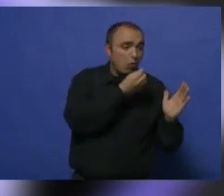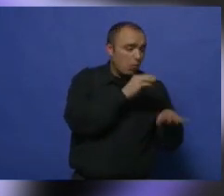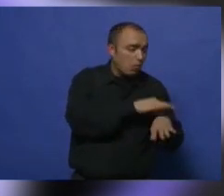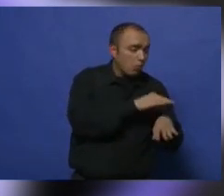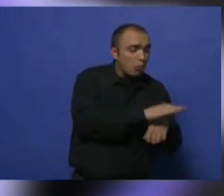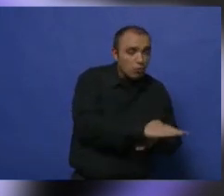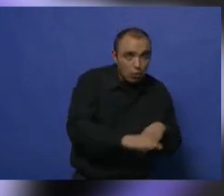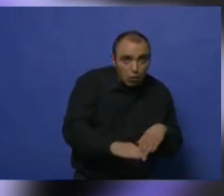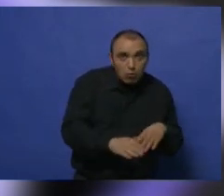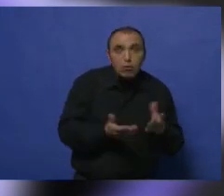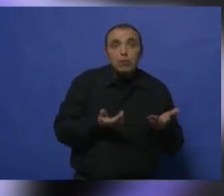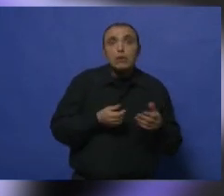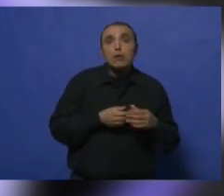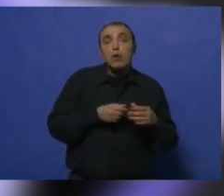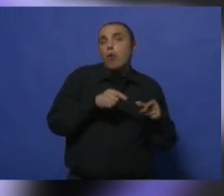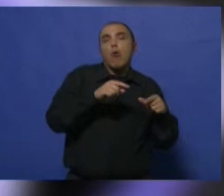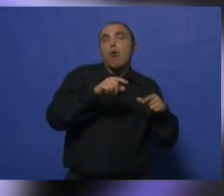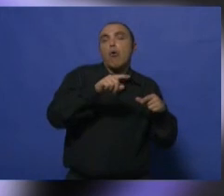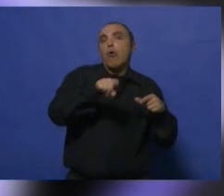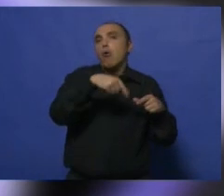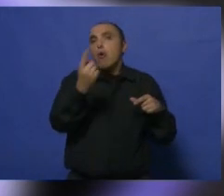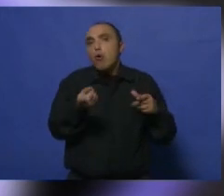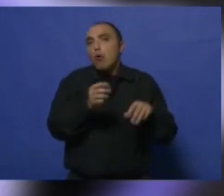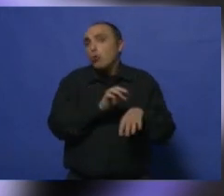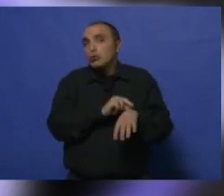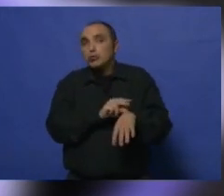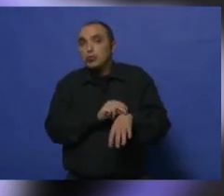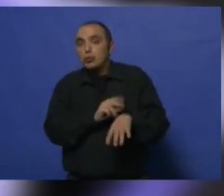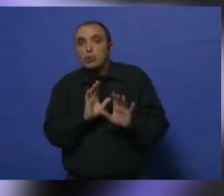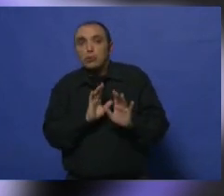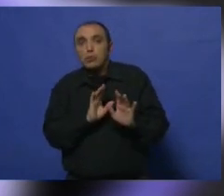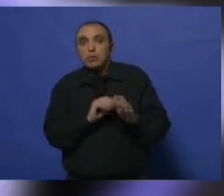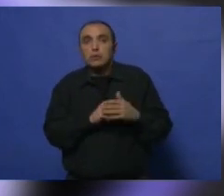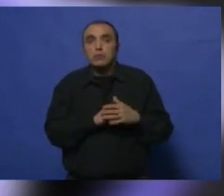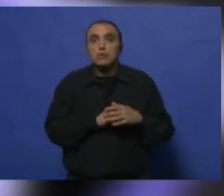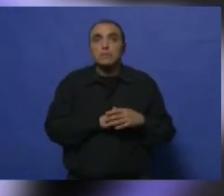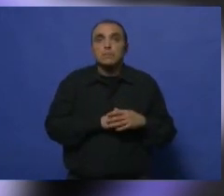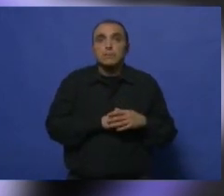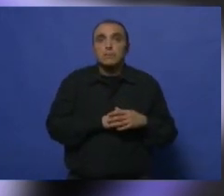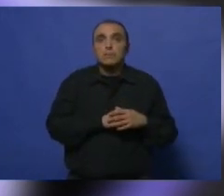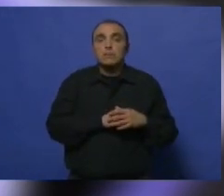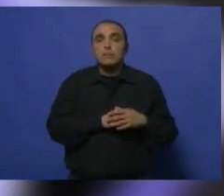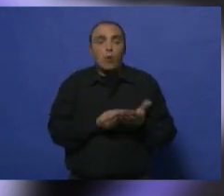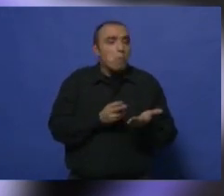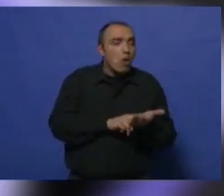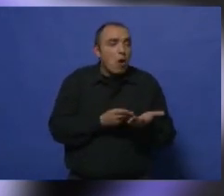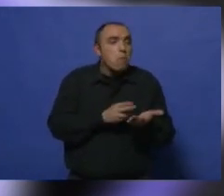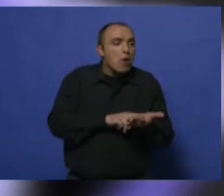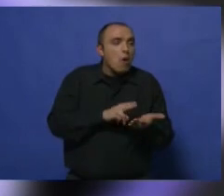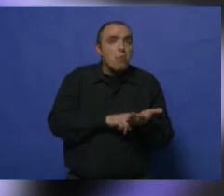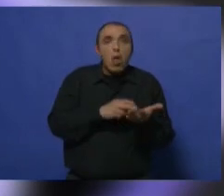médicos generalistas, y en caso de que no responda el caso, volver a consultar para hacer mayores investigaciones.